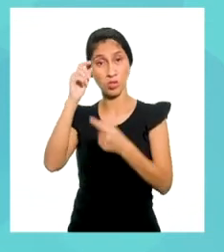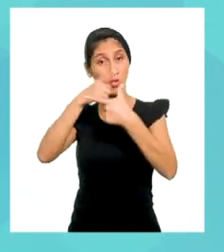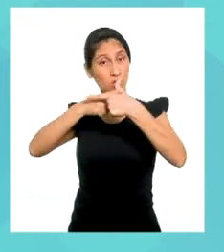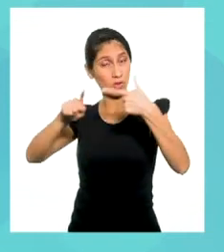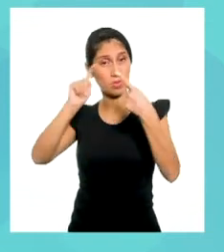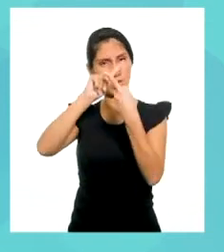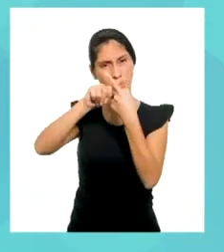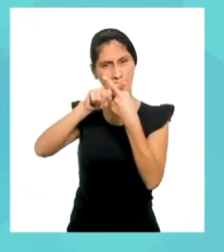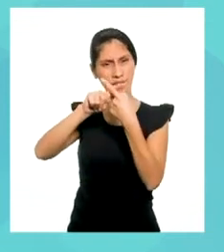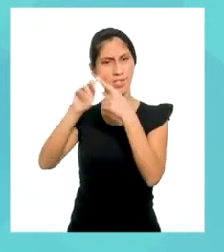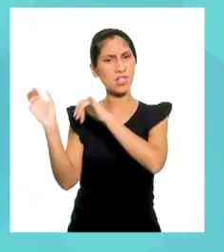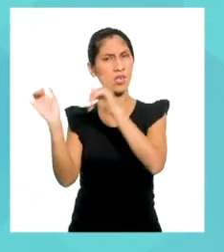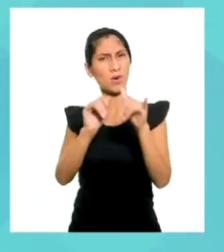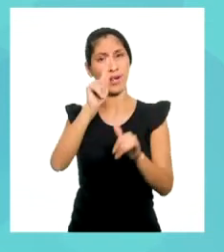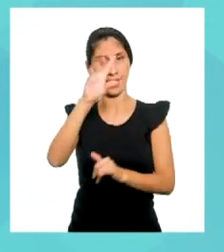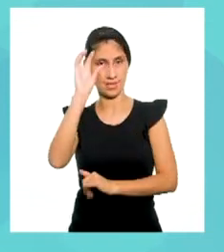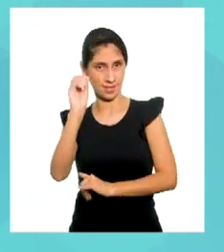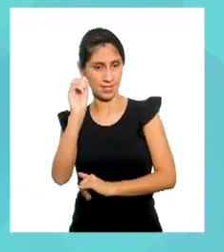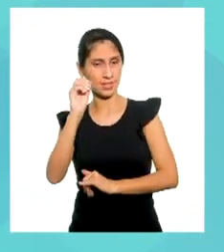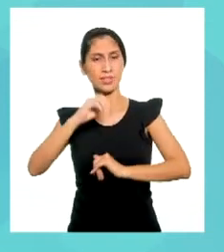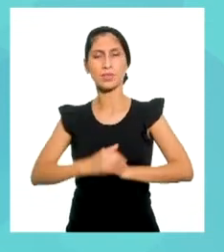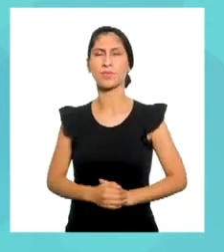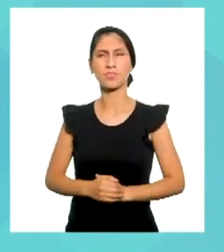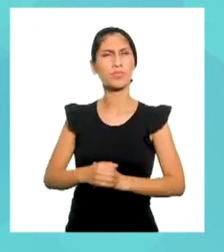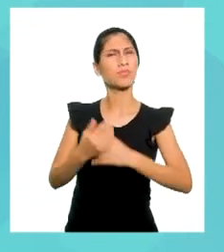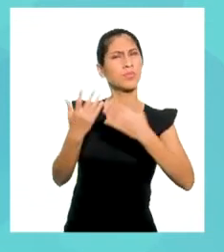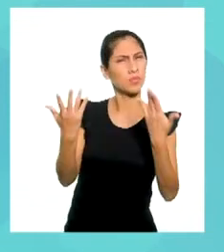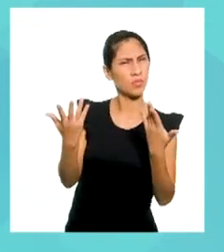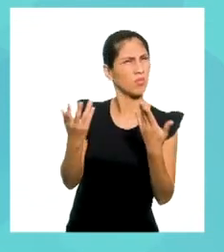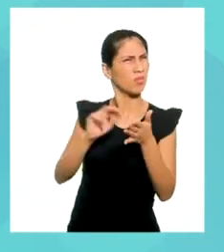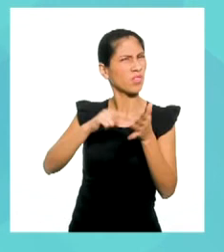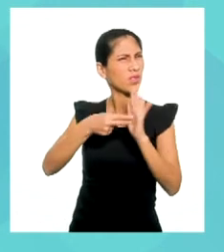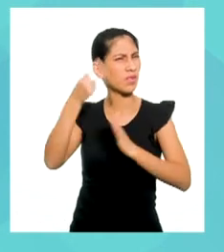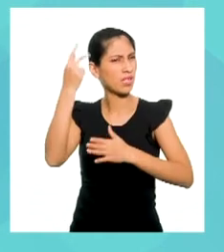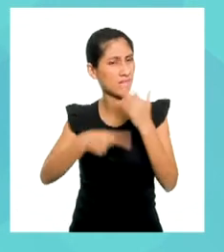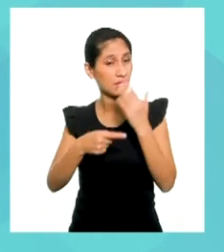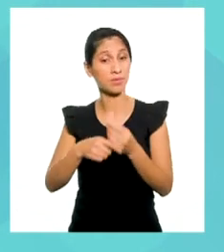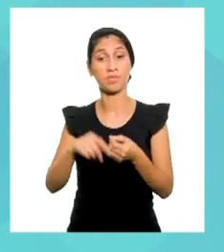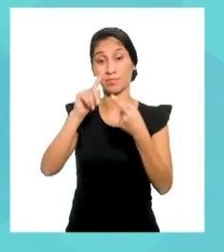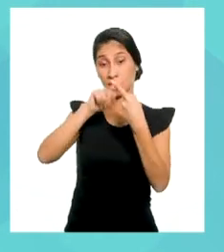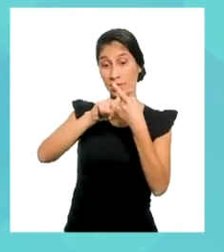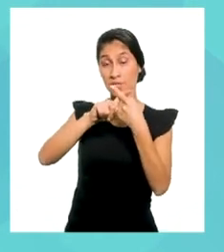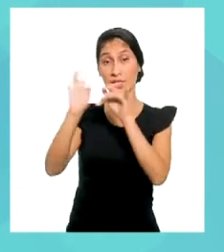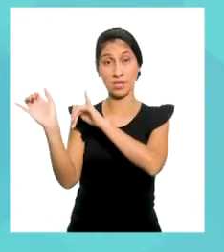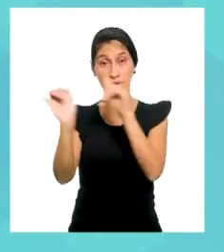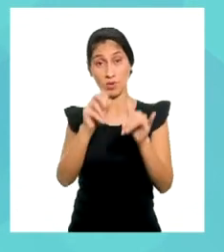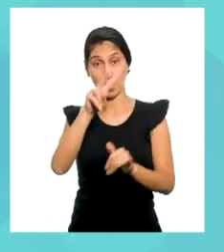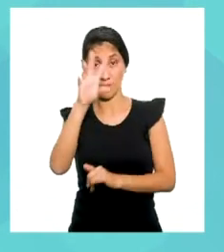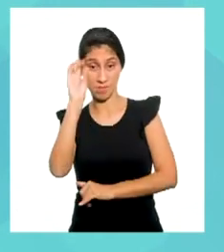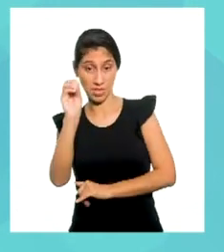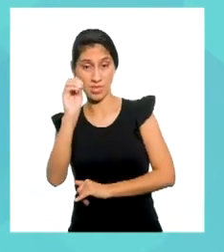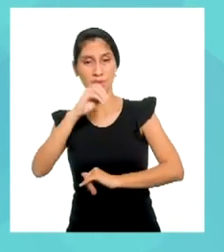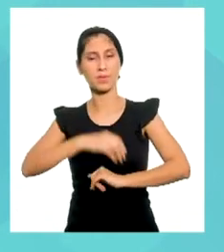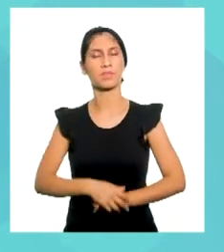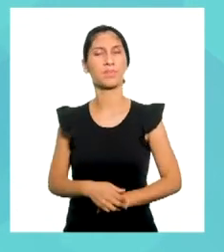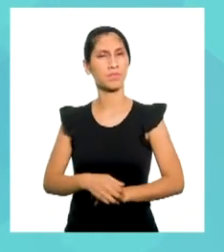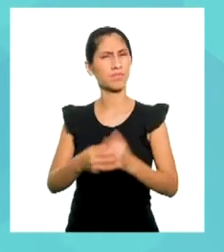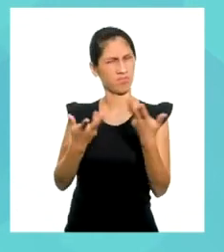X, que debería ser igual a 10, lo que quiere decir que X es igual a 20.